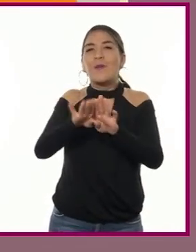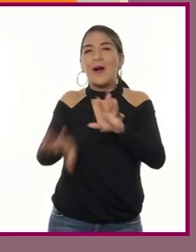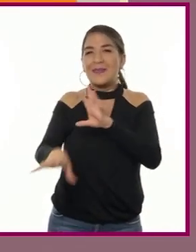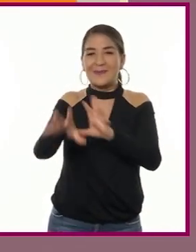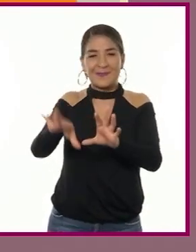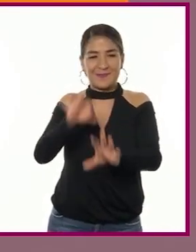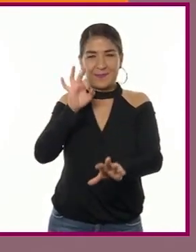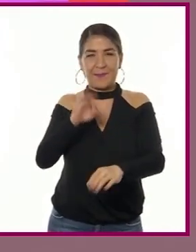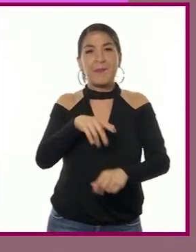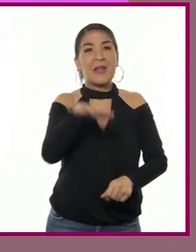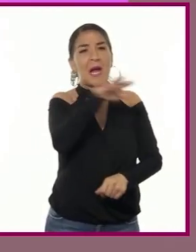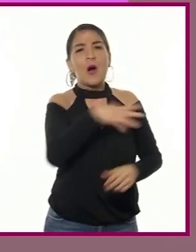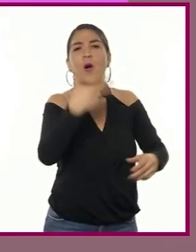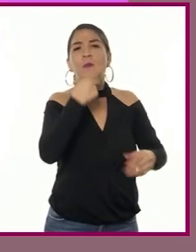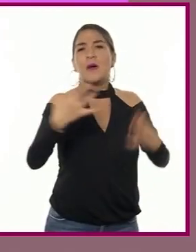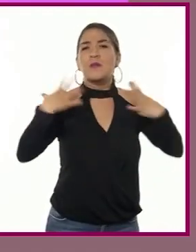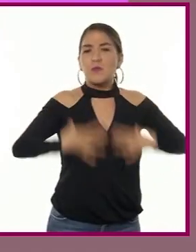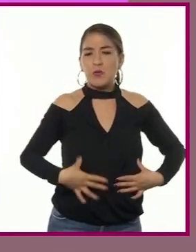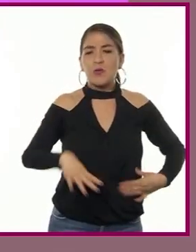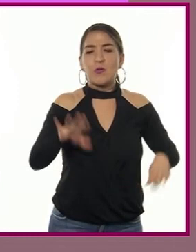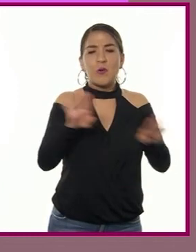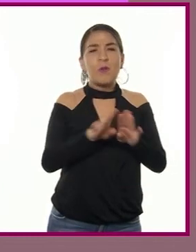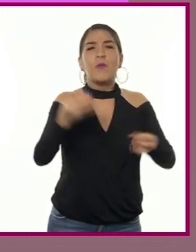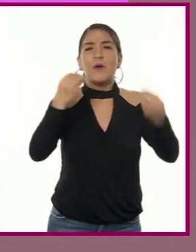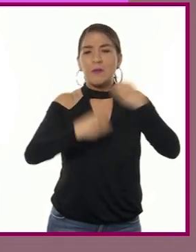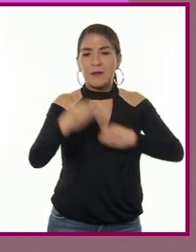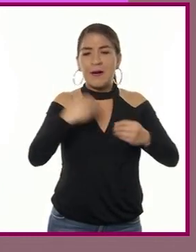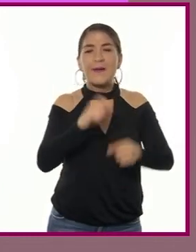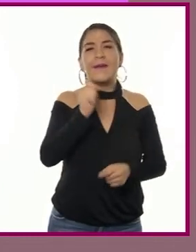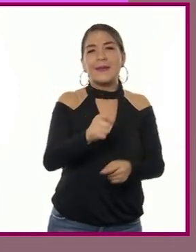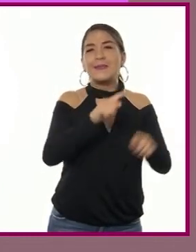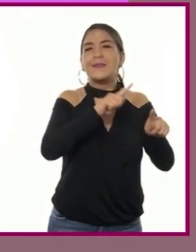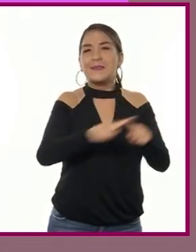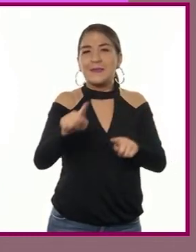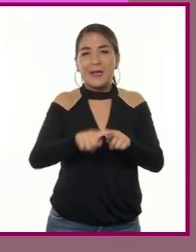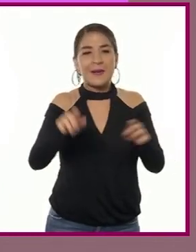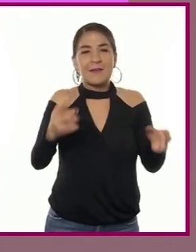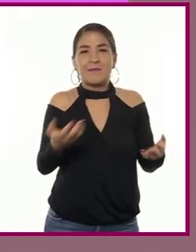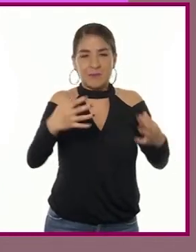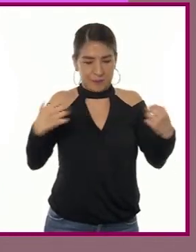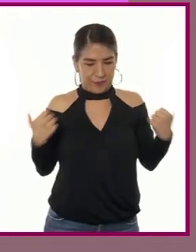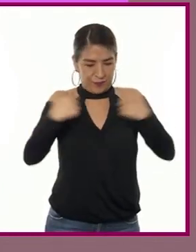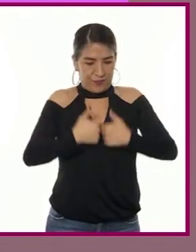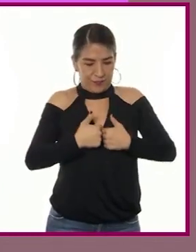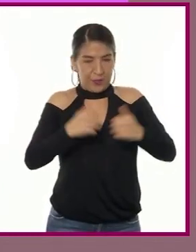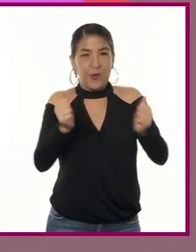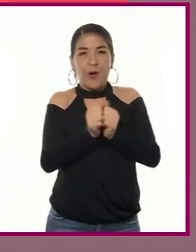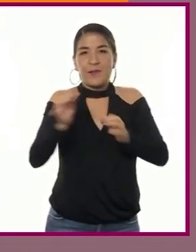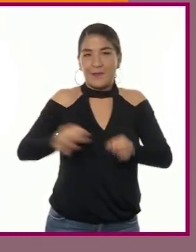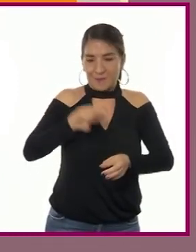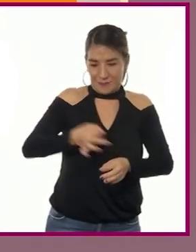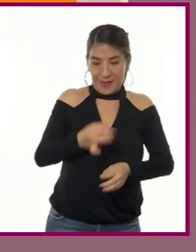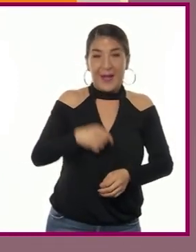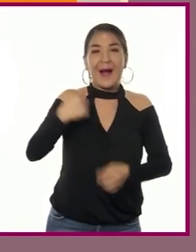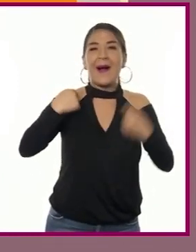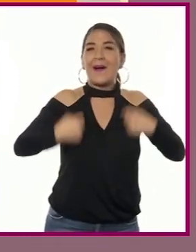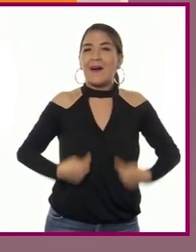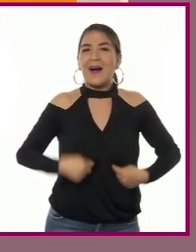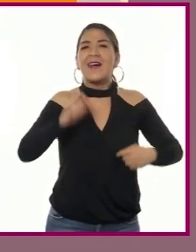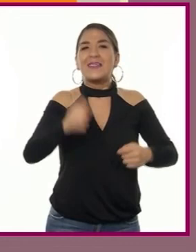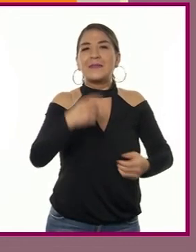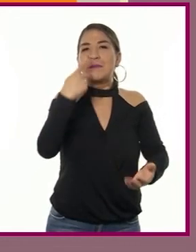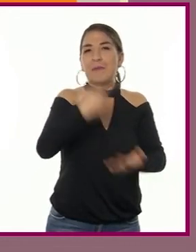masculino, se elaboran casacas decoradas a base de galones tejidos con hilos de seda o plata. Con